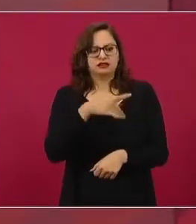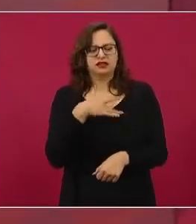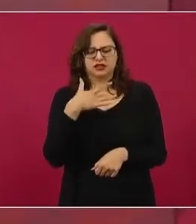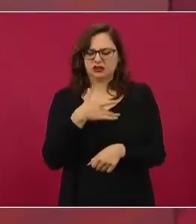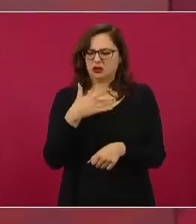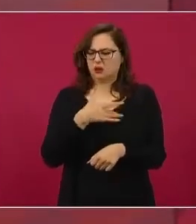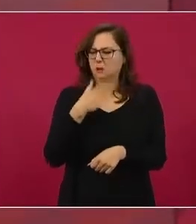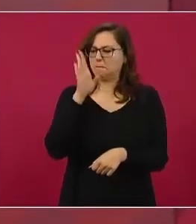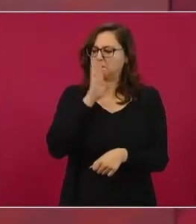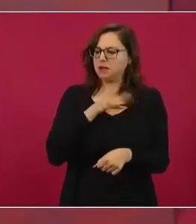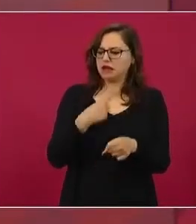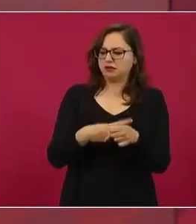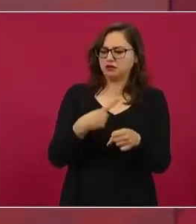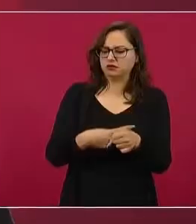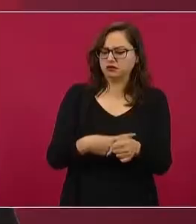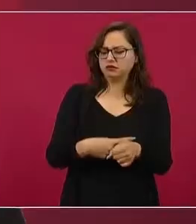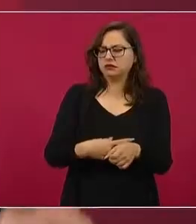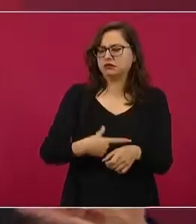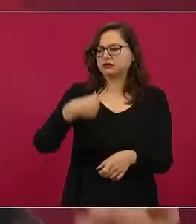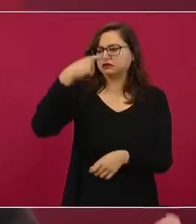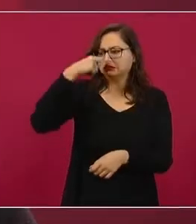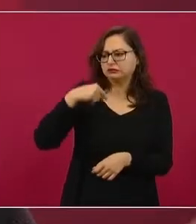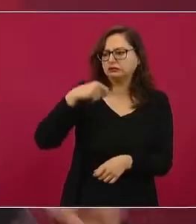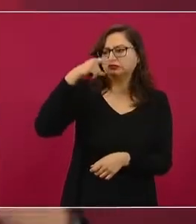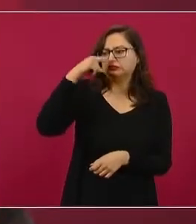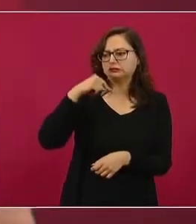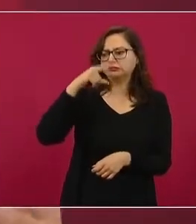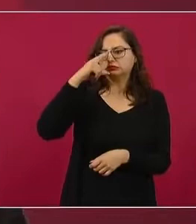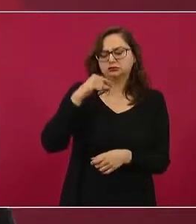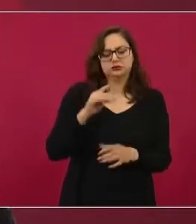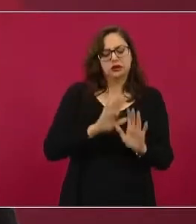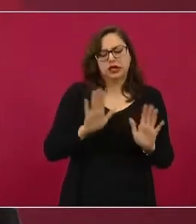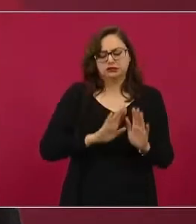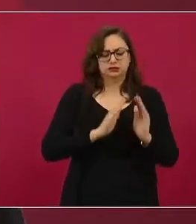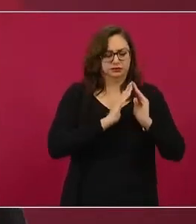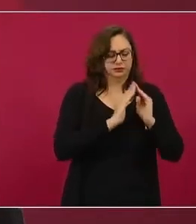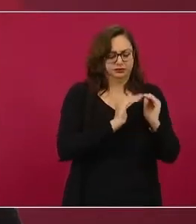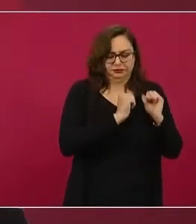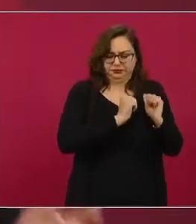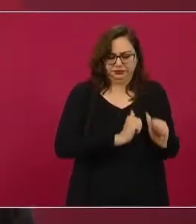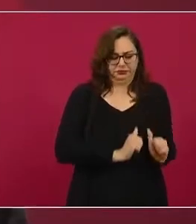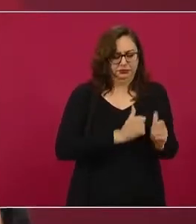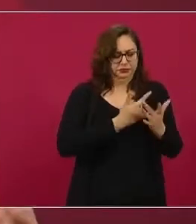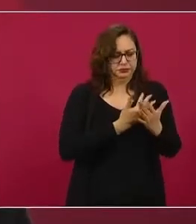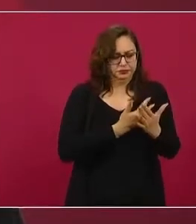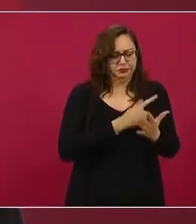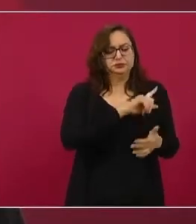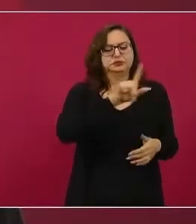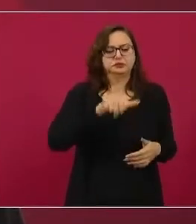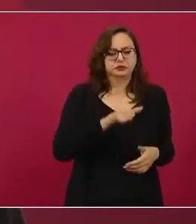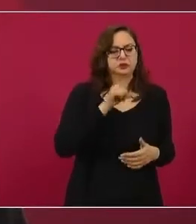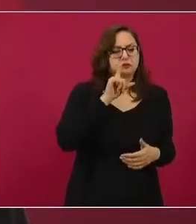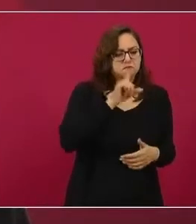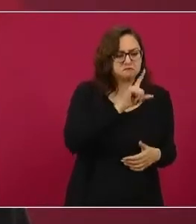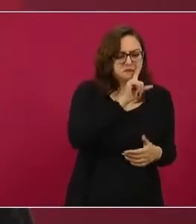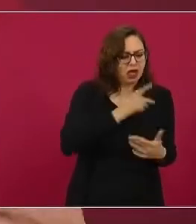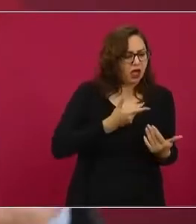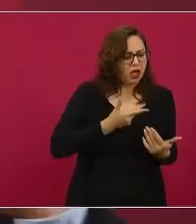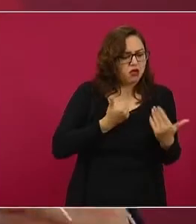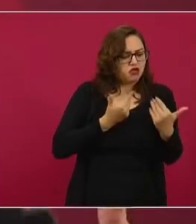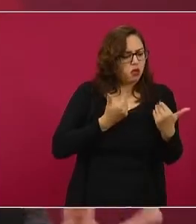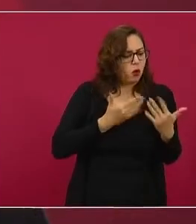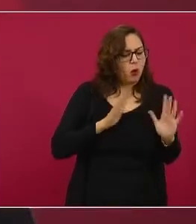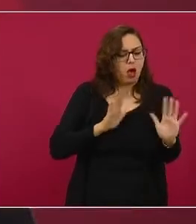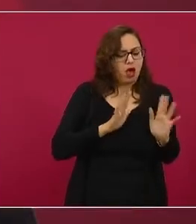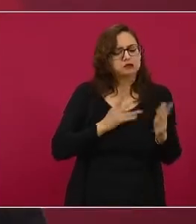tenía un catarro y por precaución se aisló hasta que realizó la prueba y pudo comprobar